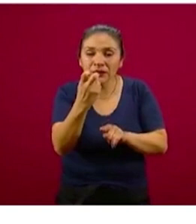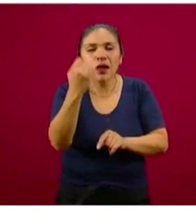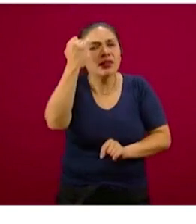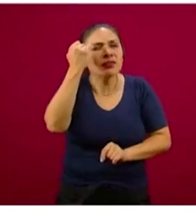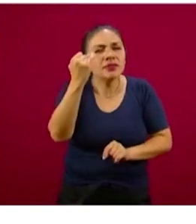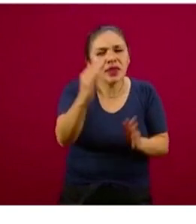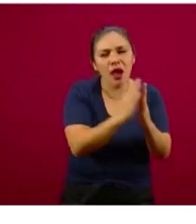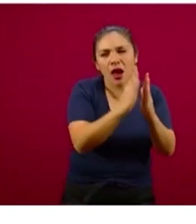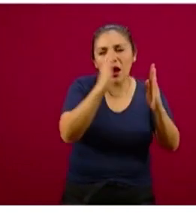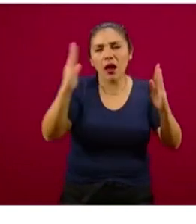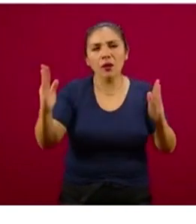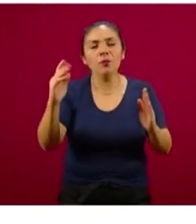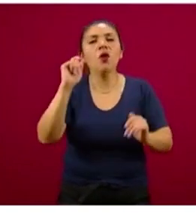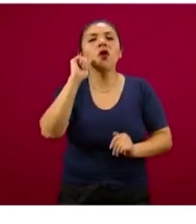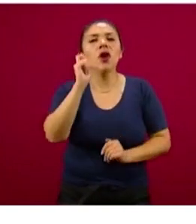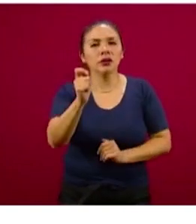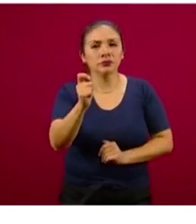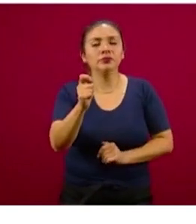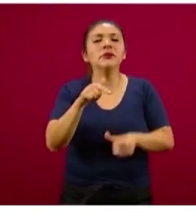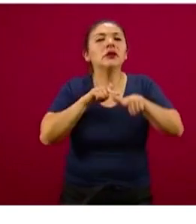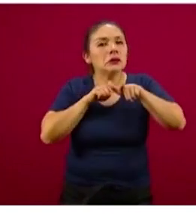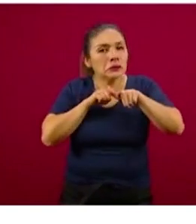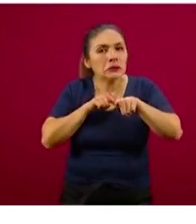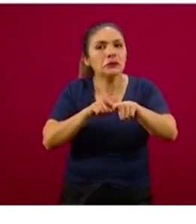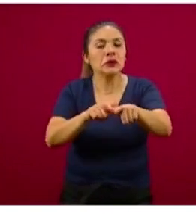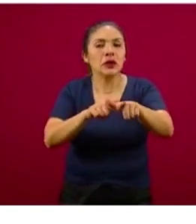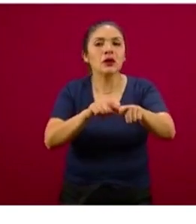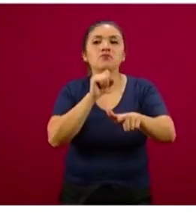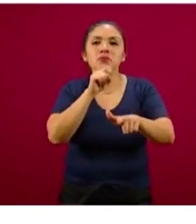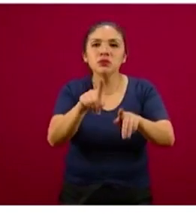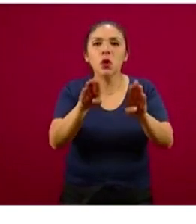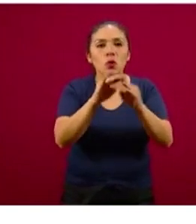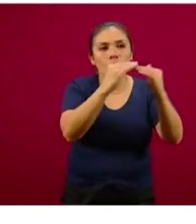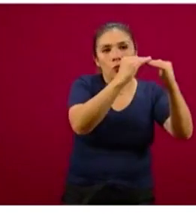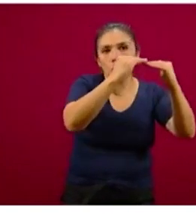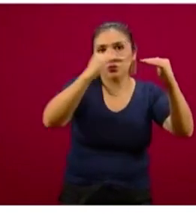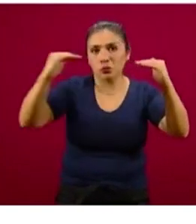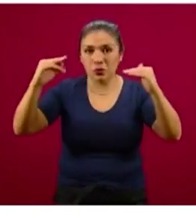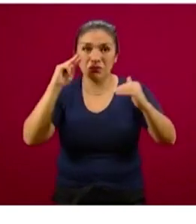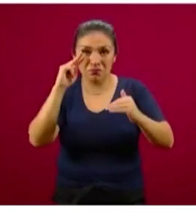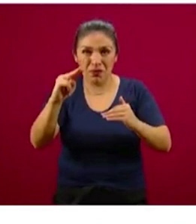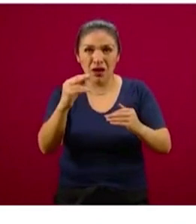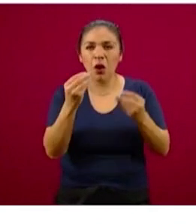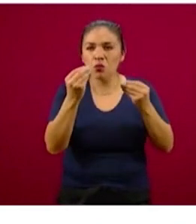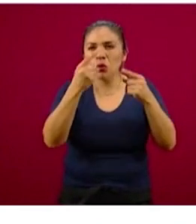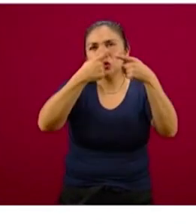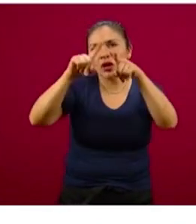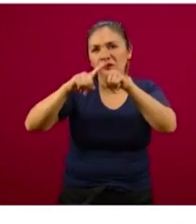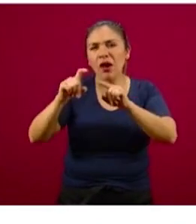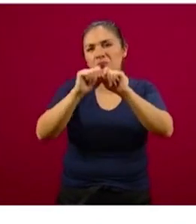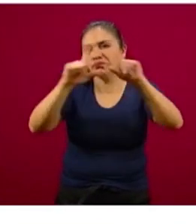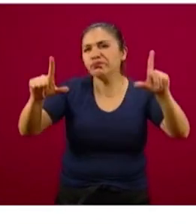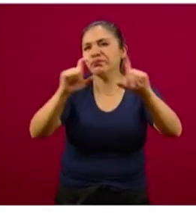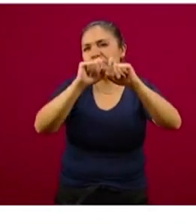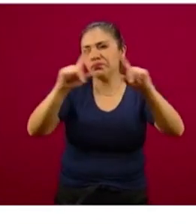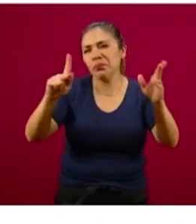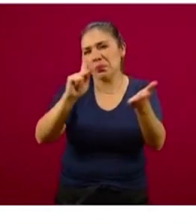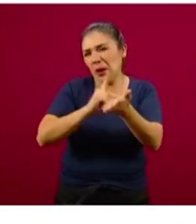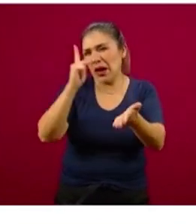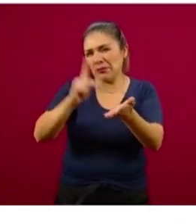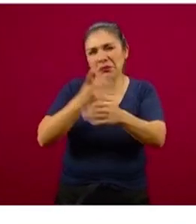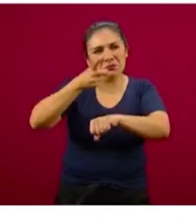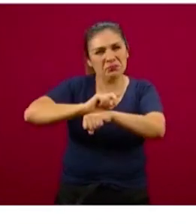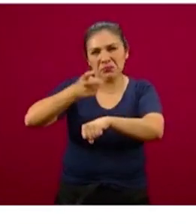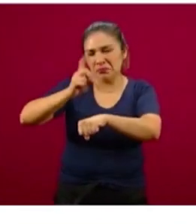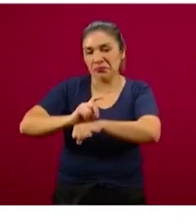tiempo, que es la continuidad en esta dirección horizontal, como múltiples gráficos que presenta el doctor Alomía todos los